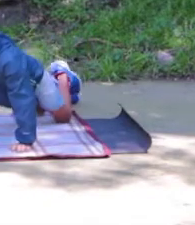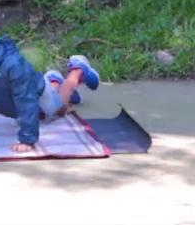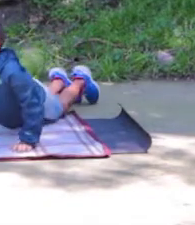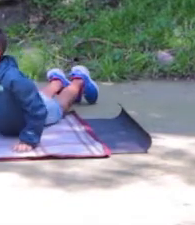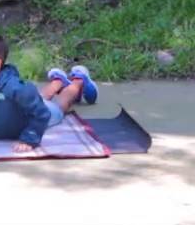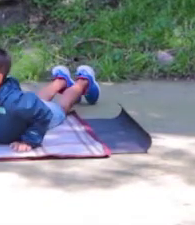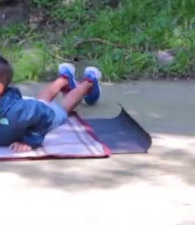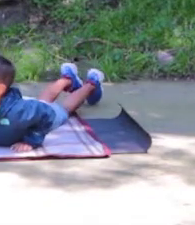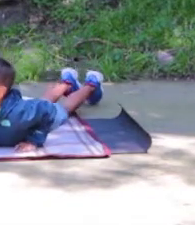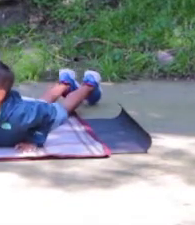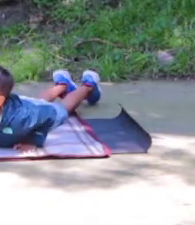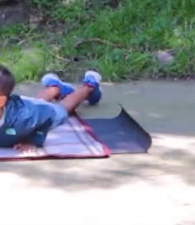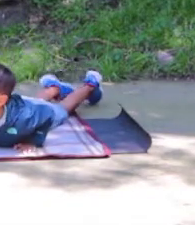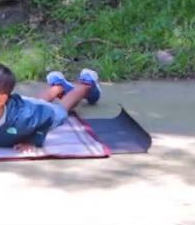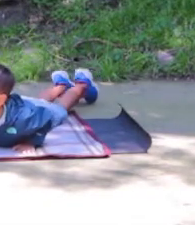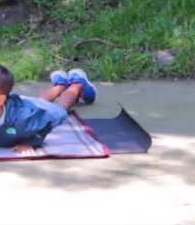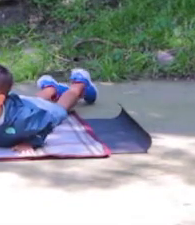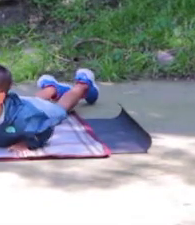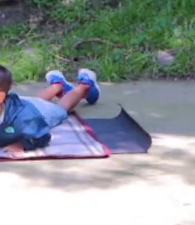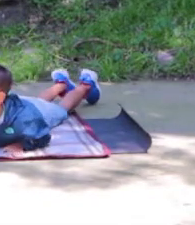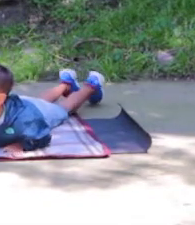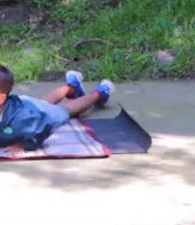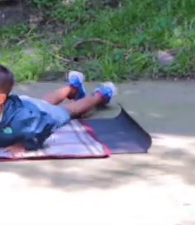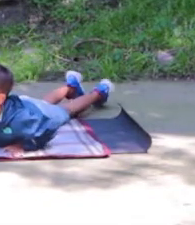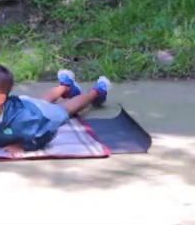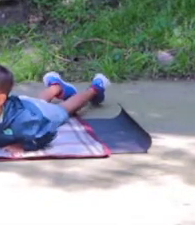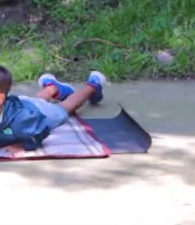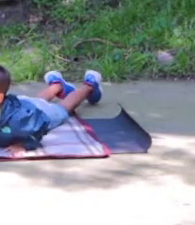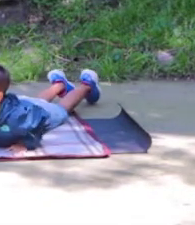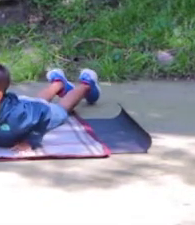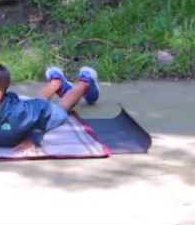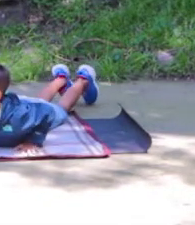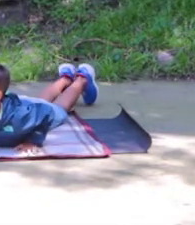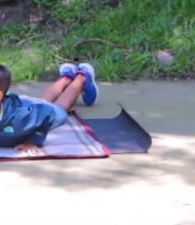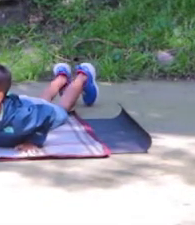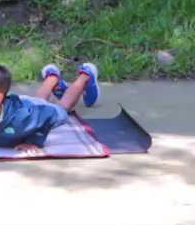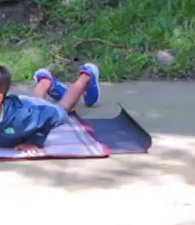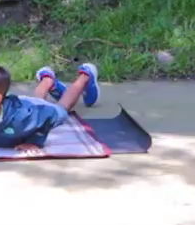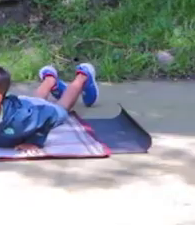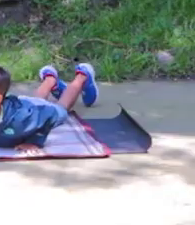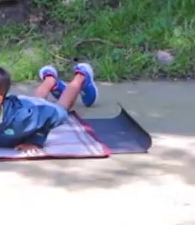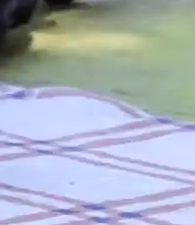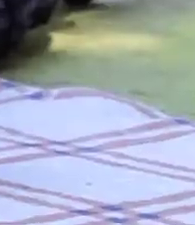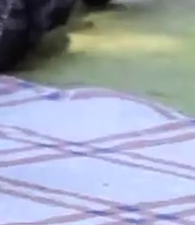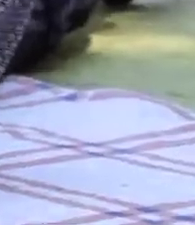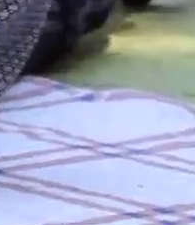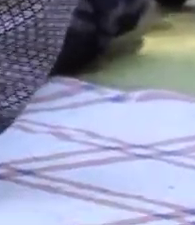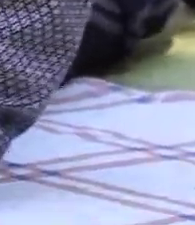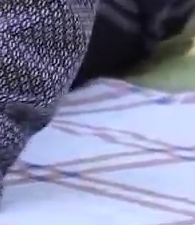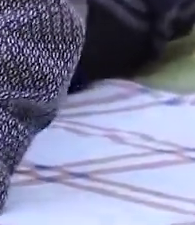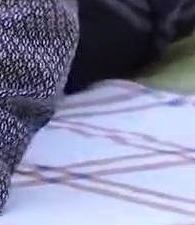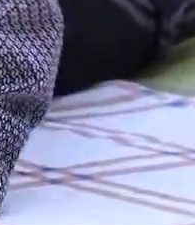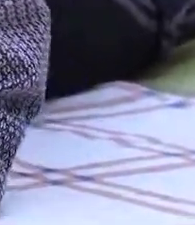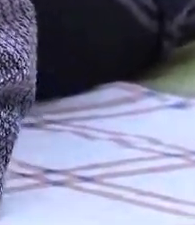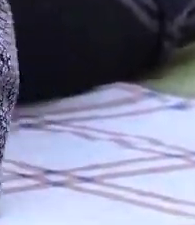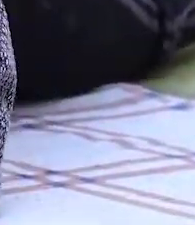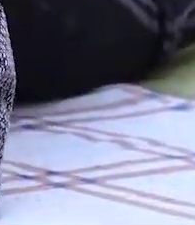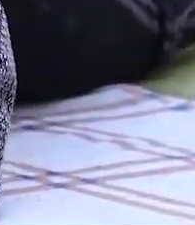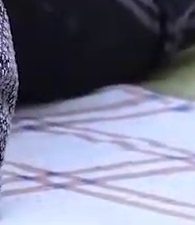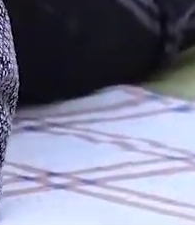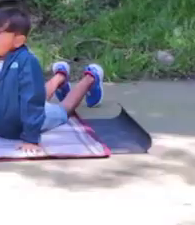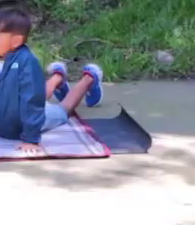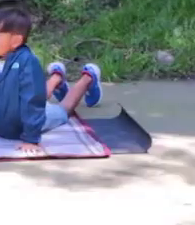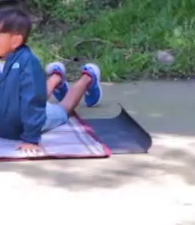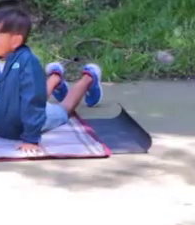Vamos a poner nuestras manos en la forma lateral. Y lo único que vamos a hacer es levantar la